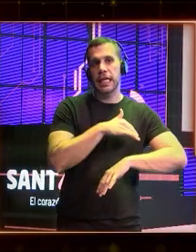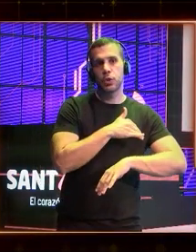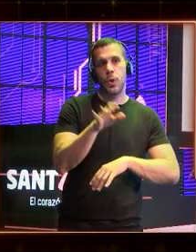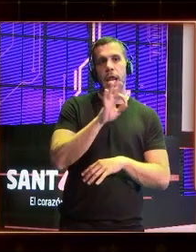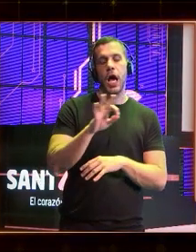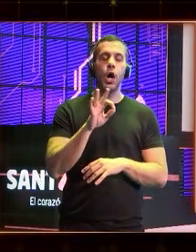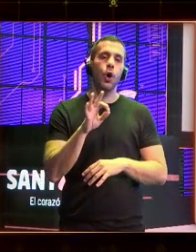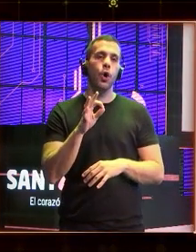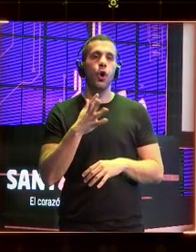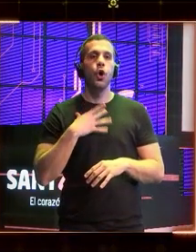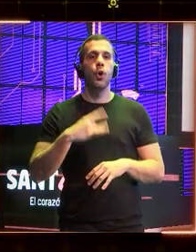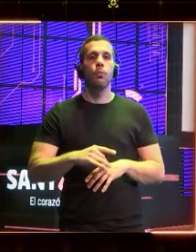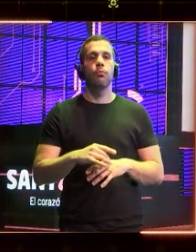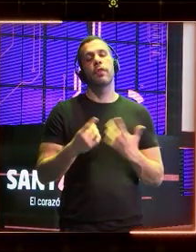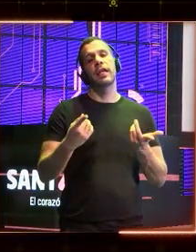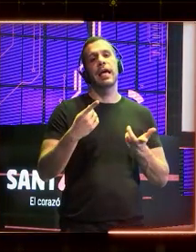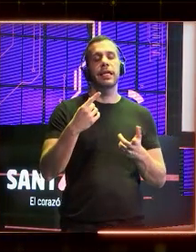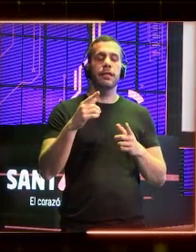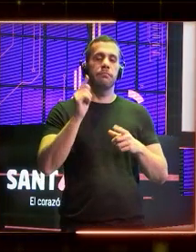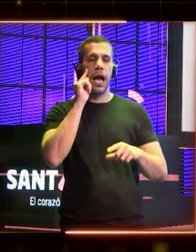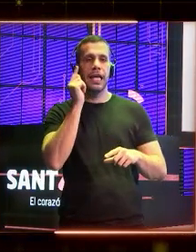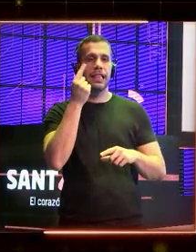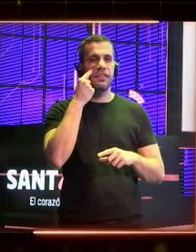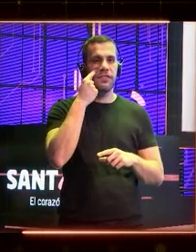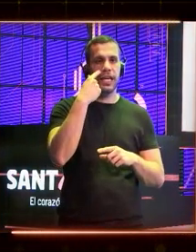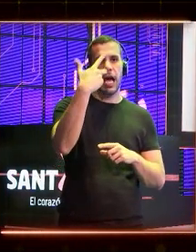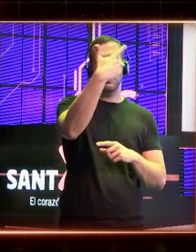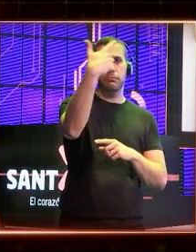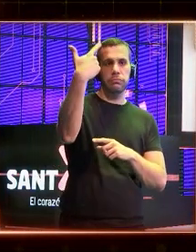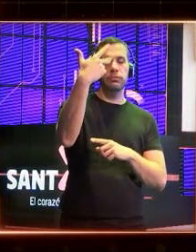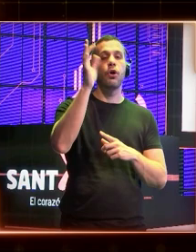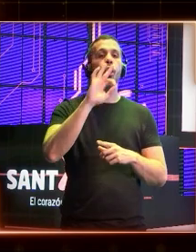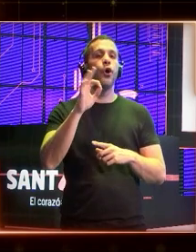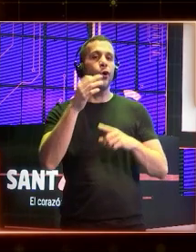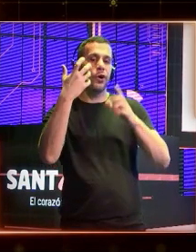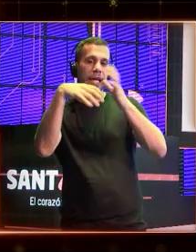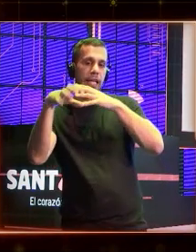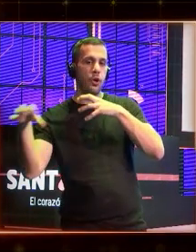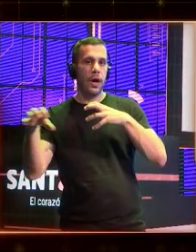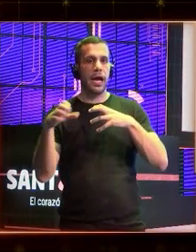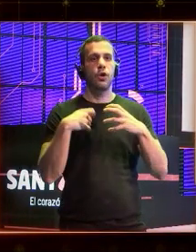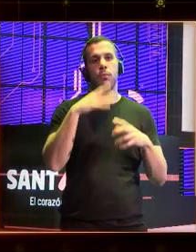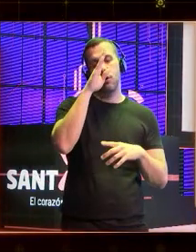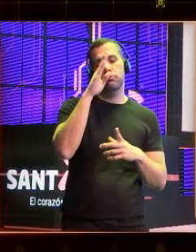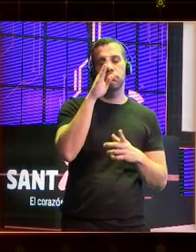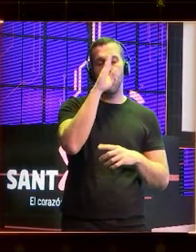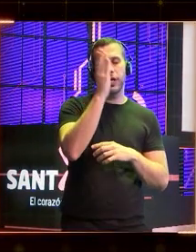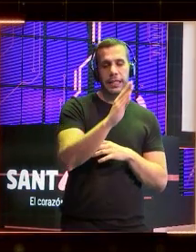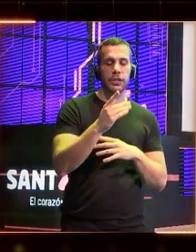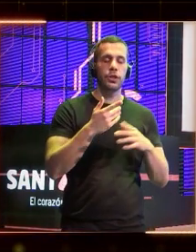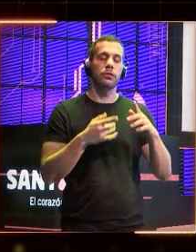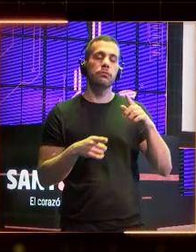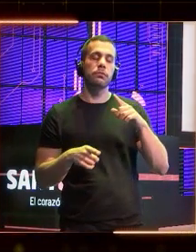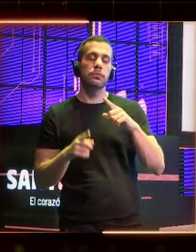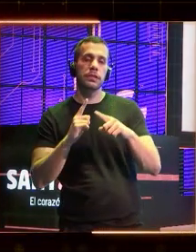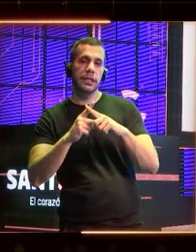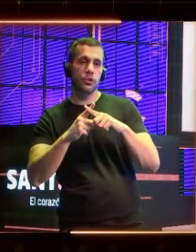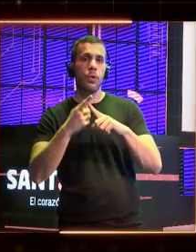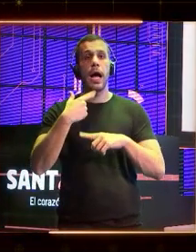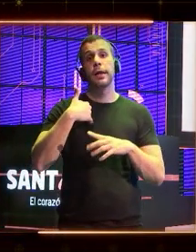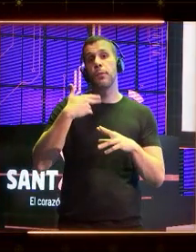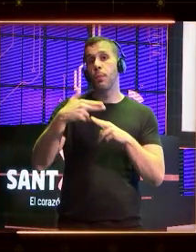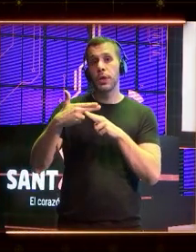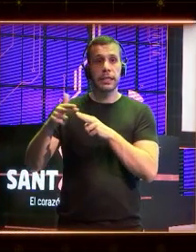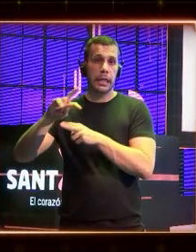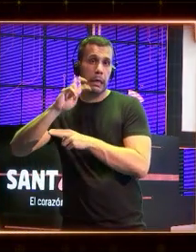categorizar biométricamente a las personas por su identidad sexual, orientación o ideas políticas. Y todo esto se lo estamos diciendo al mundo. Es